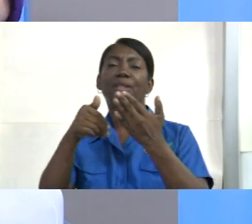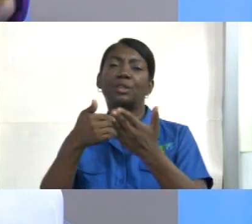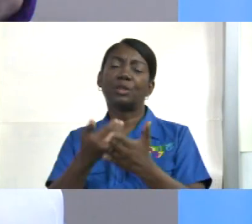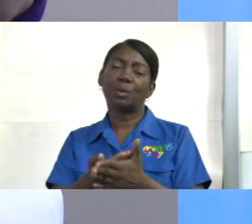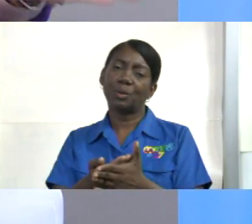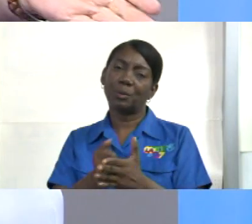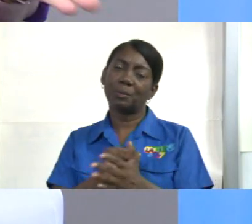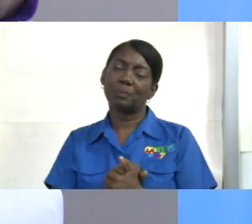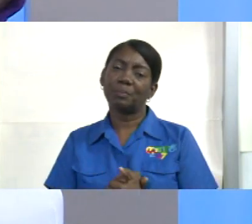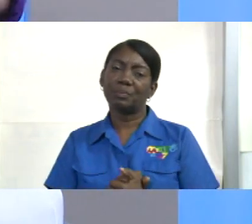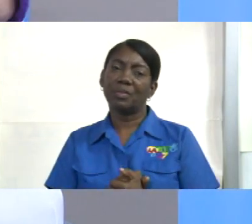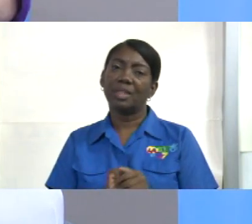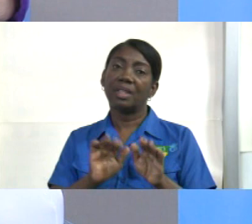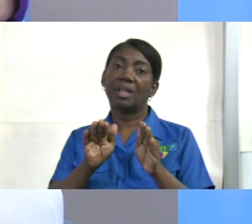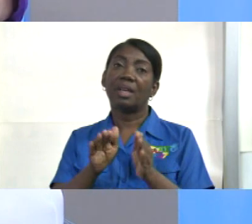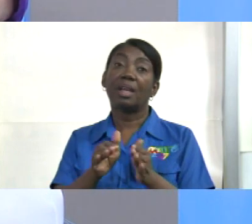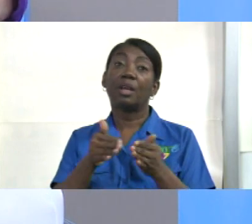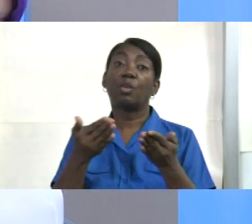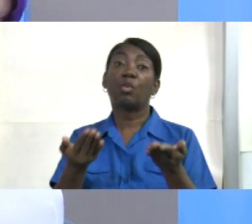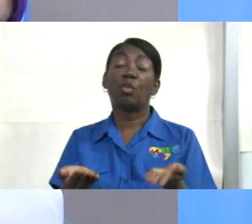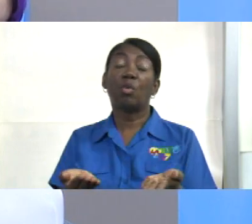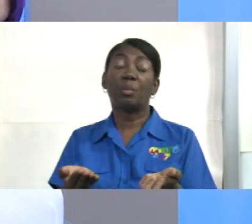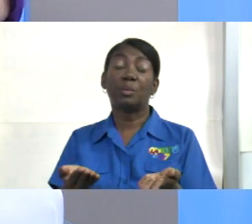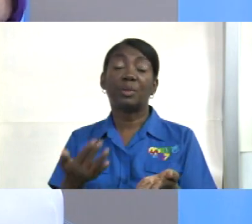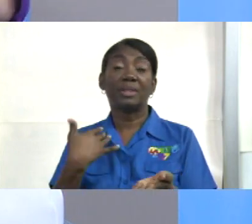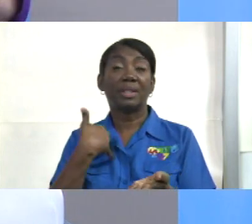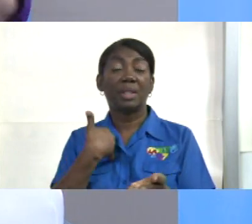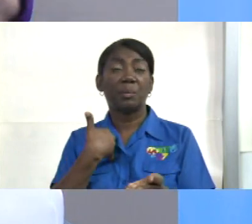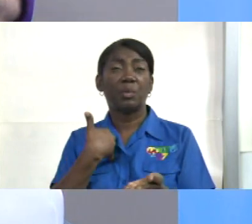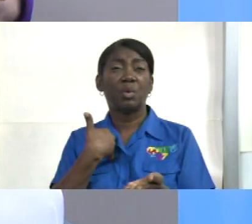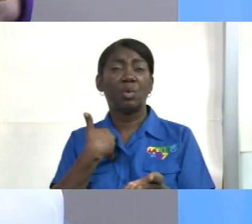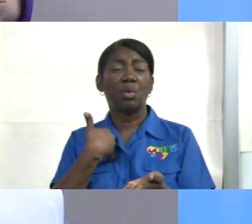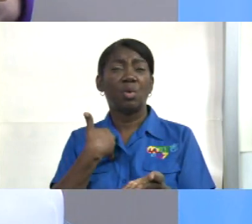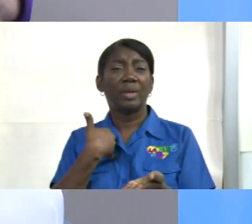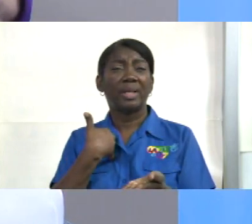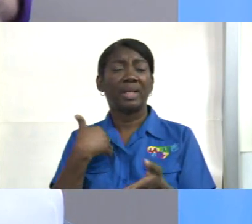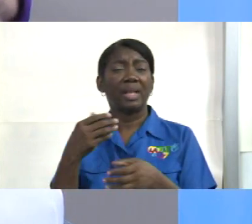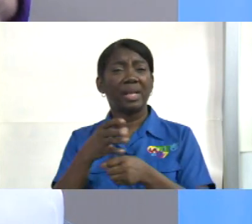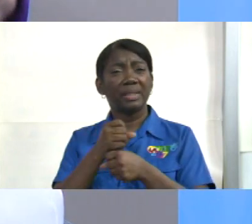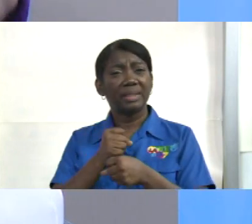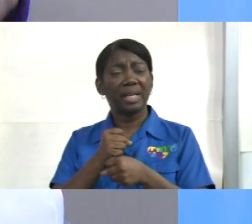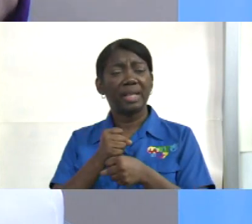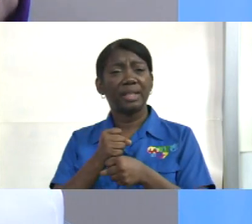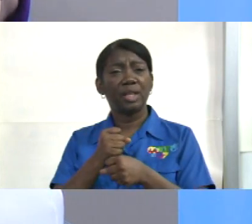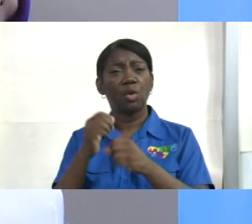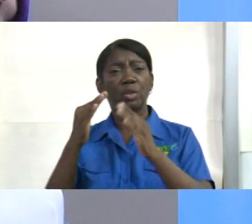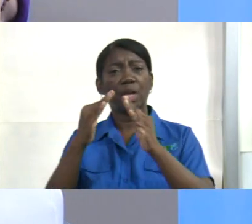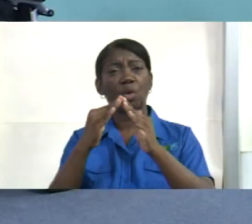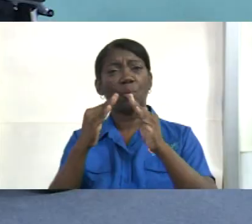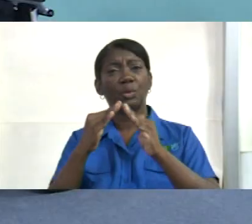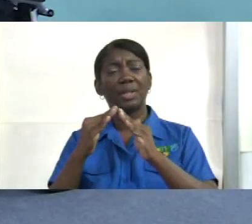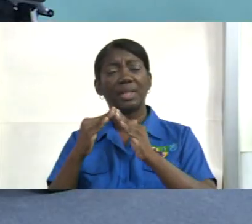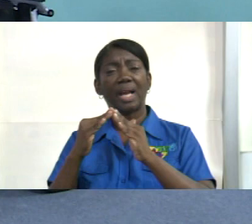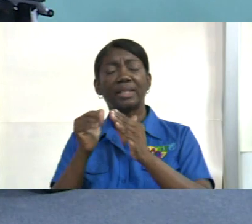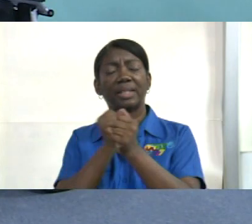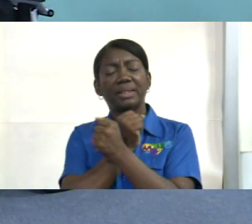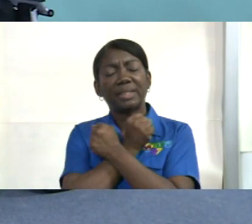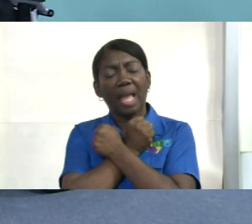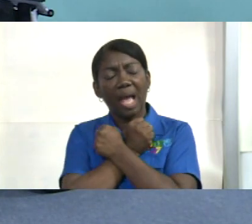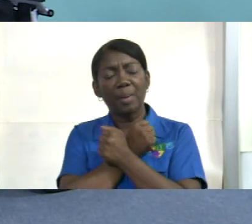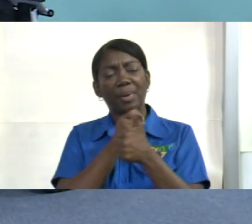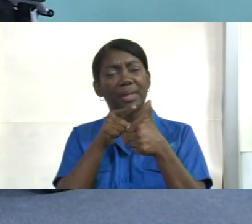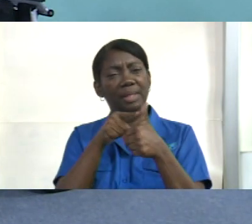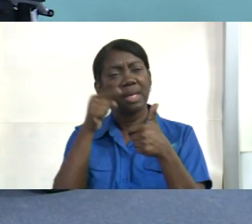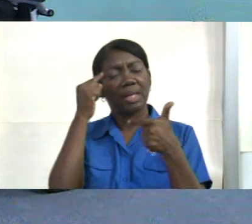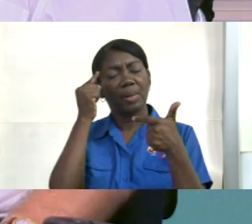de como como tenemos que ser una sociedad una comunidad que se ama que piensa